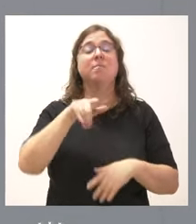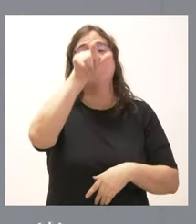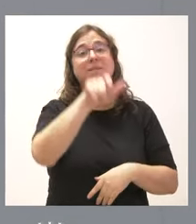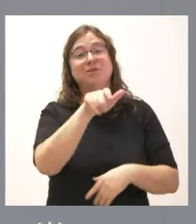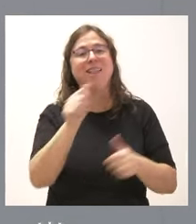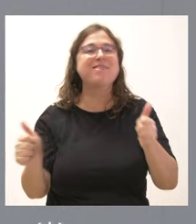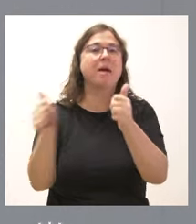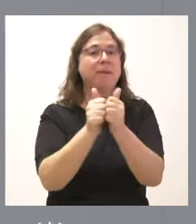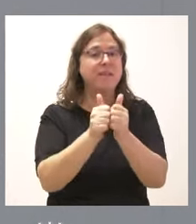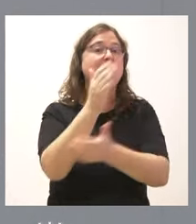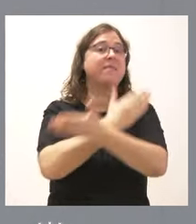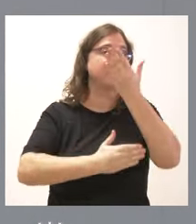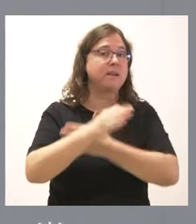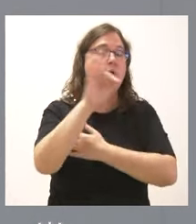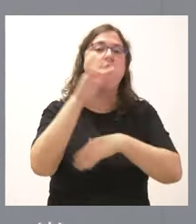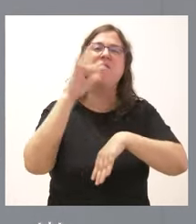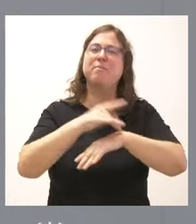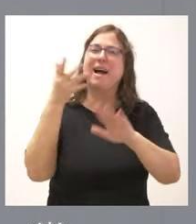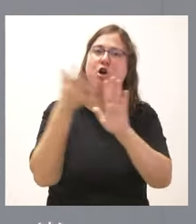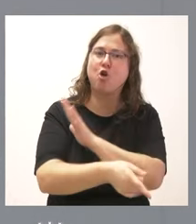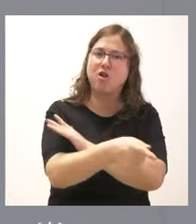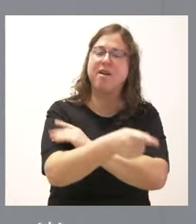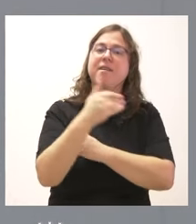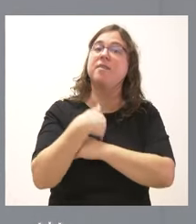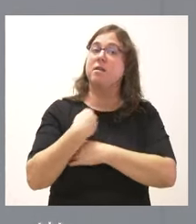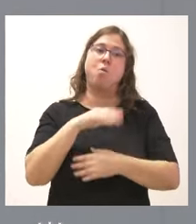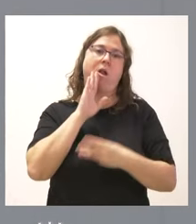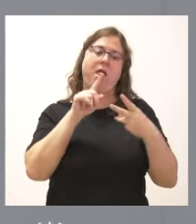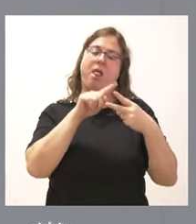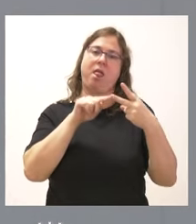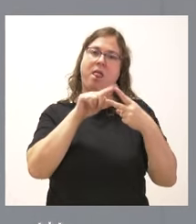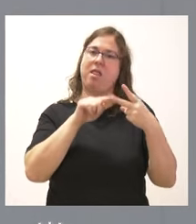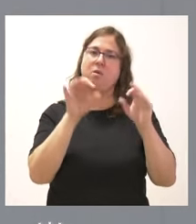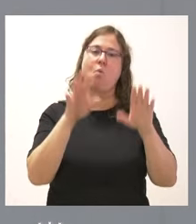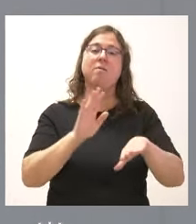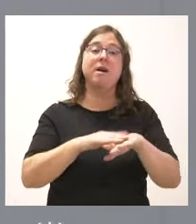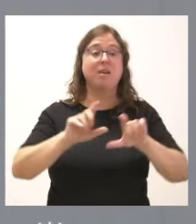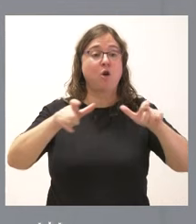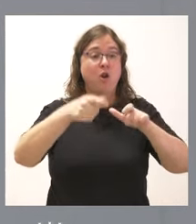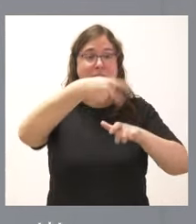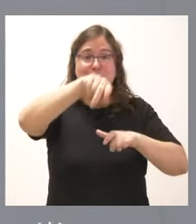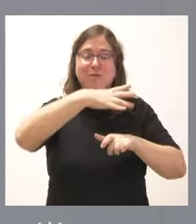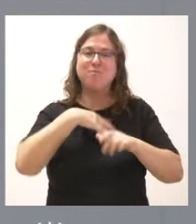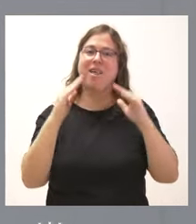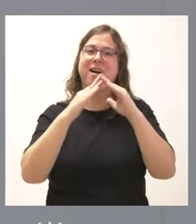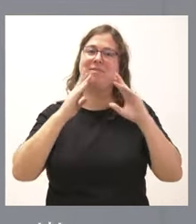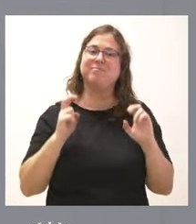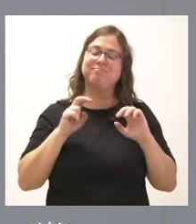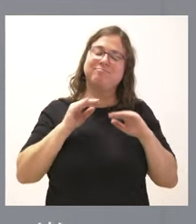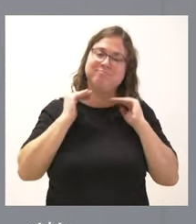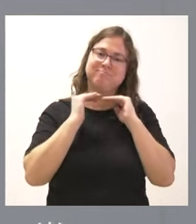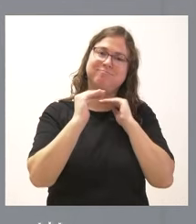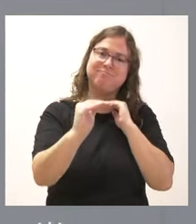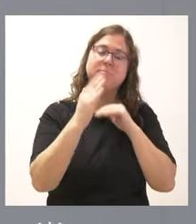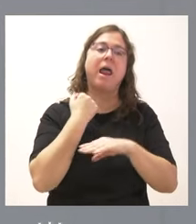con discapacidad o enfermedad crónica y tienen la misma vocación que la anterior para que estos colectivos puedan seguir residiendo en su domicilio mientras reciben